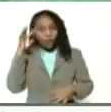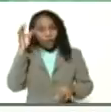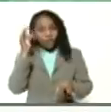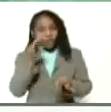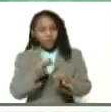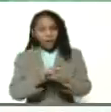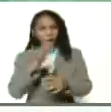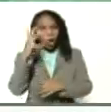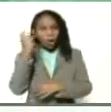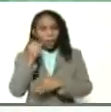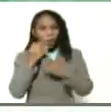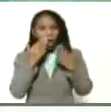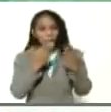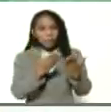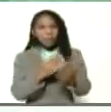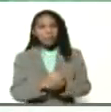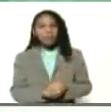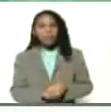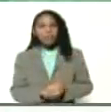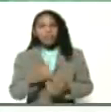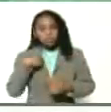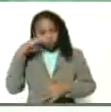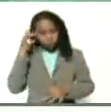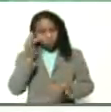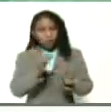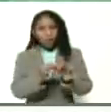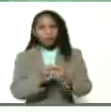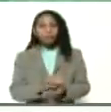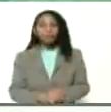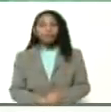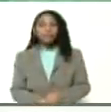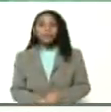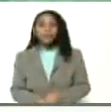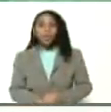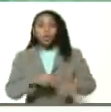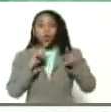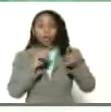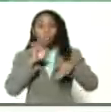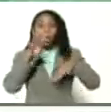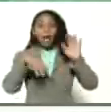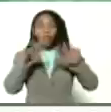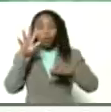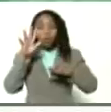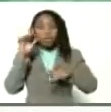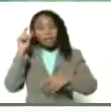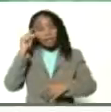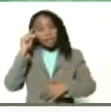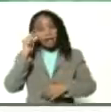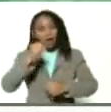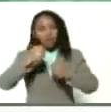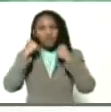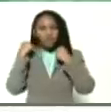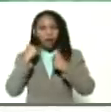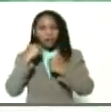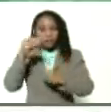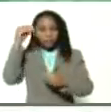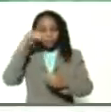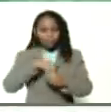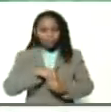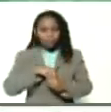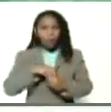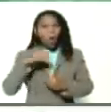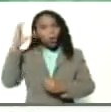tengo fe en que lo logremos con estos 14 días radicales de cuarentena consciente y